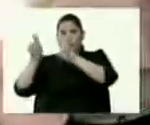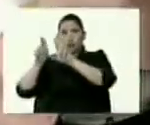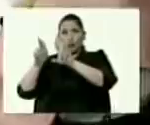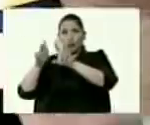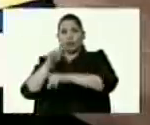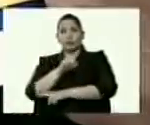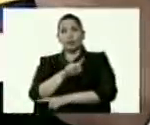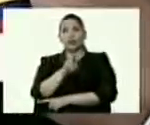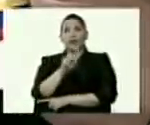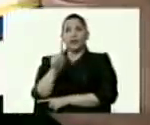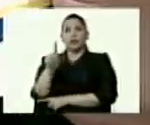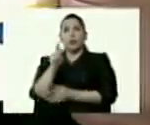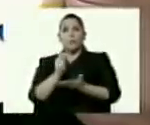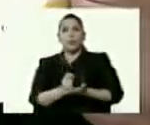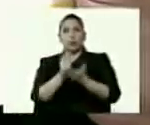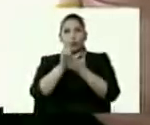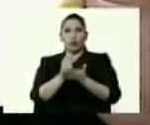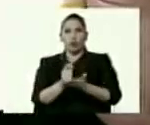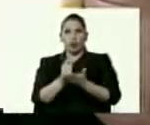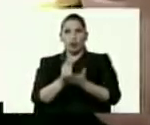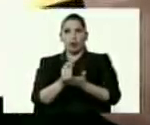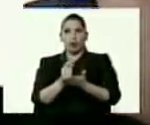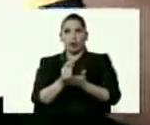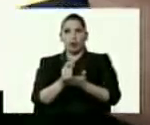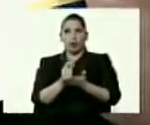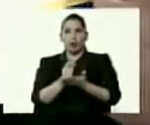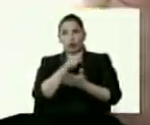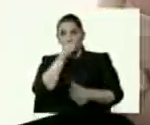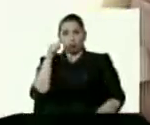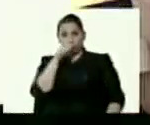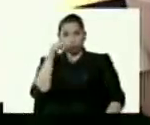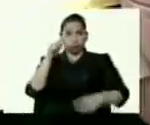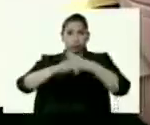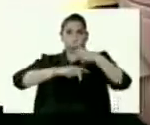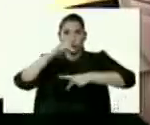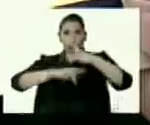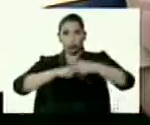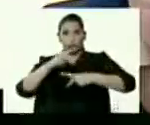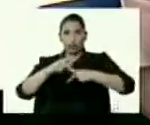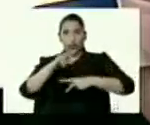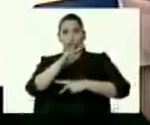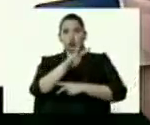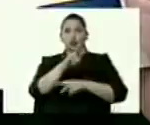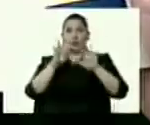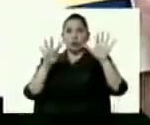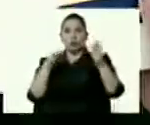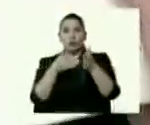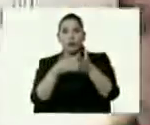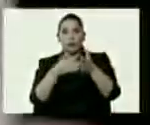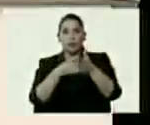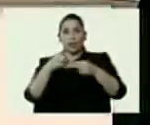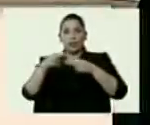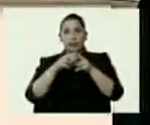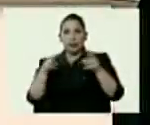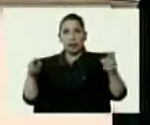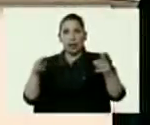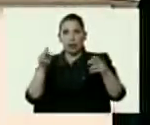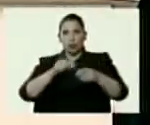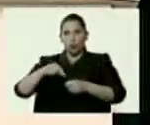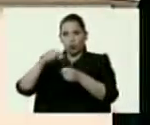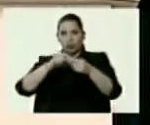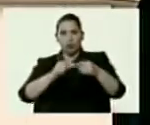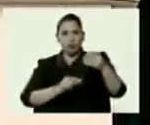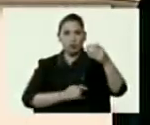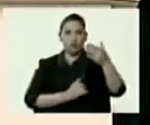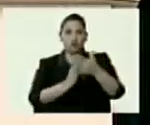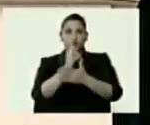121 mil toneladas métricas de cocaína producida, 209 mil hectáreas de cultivos de coca y